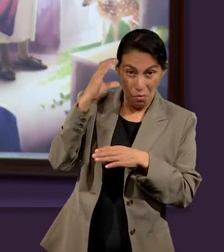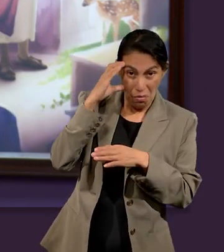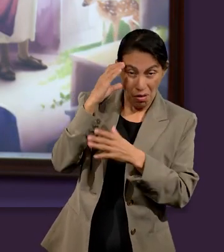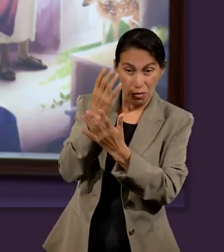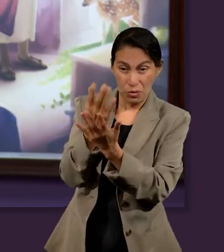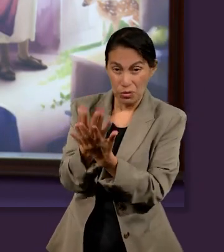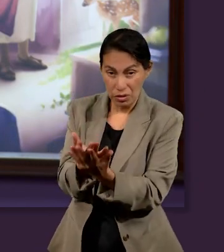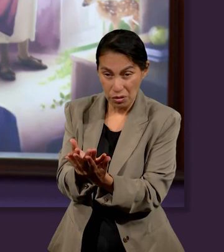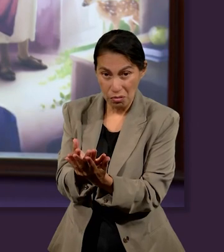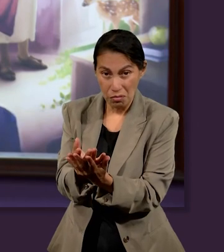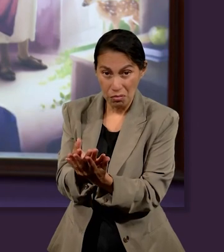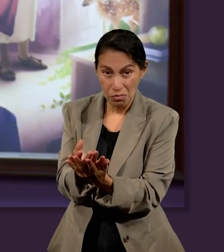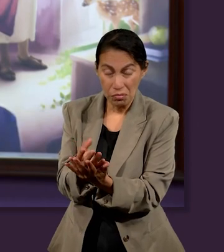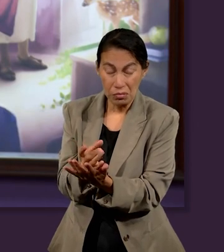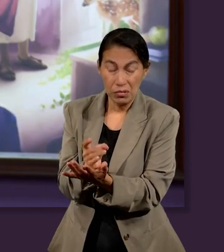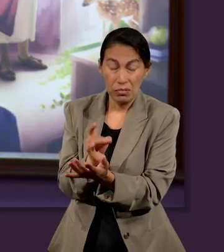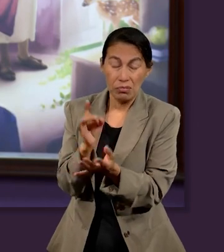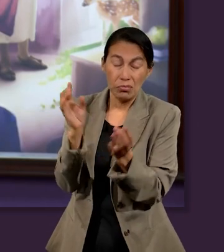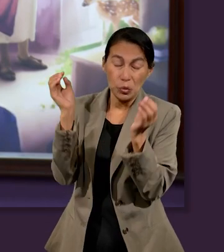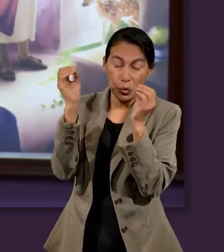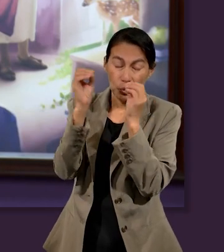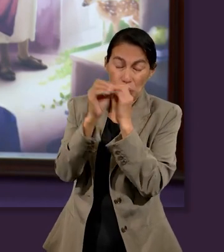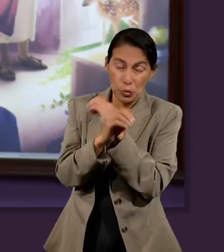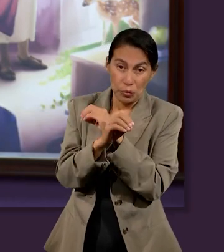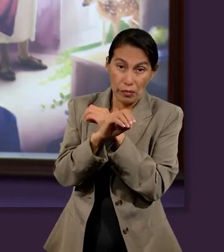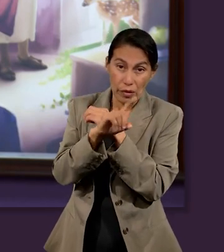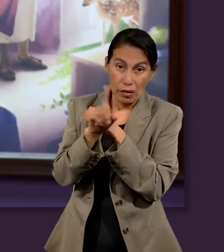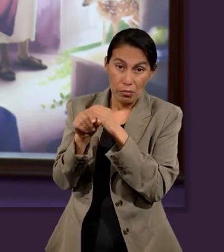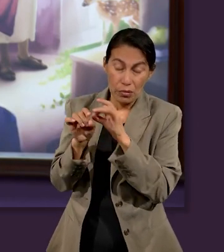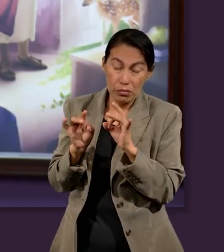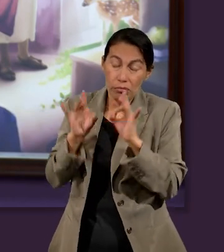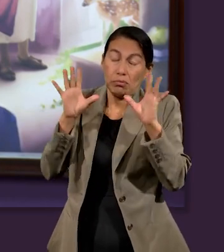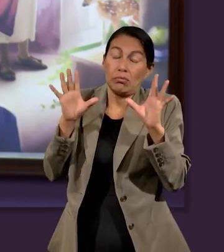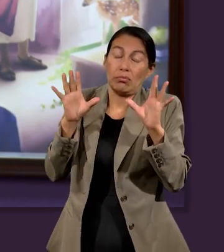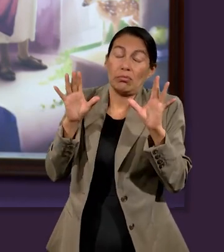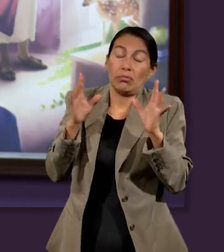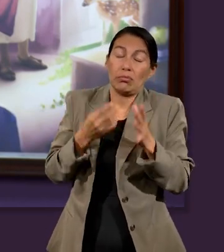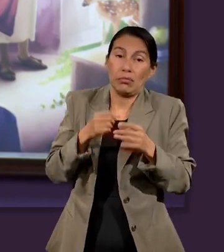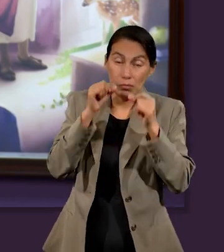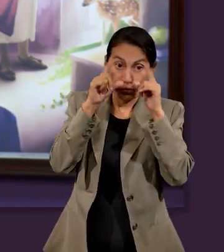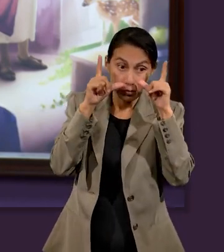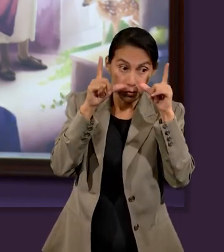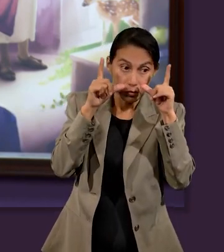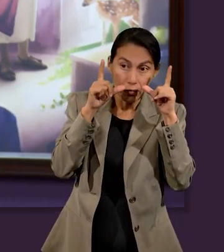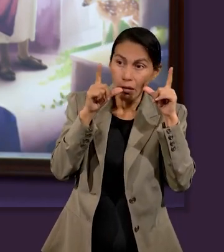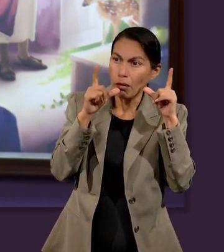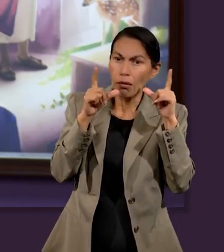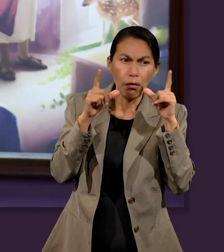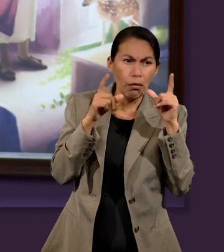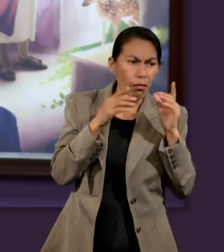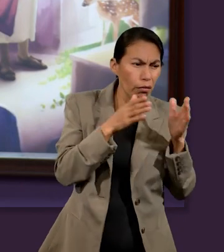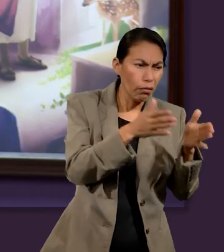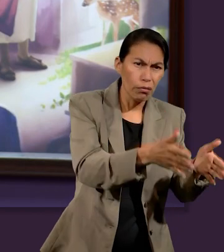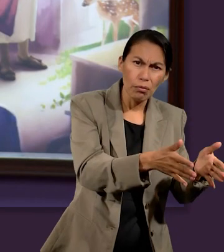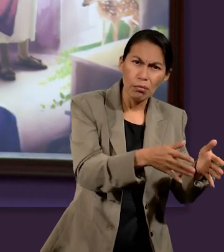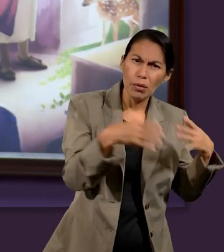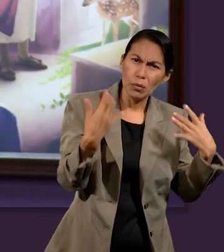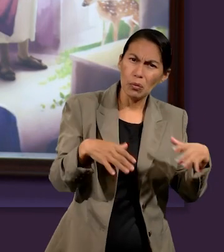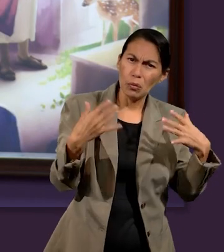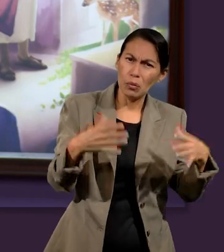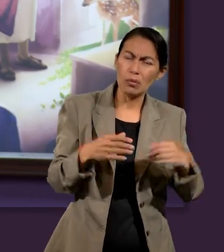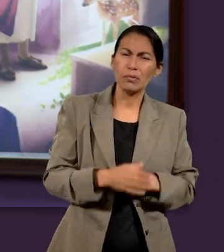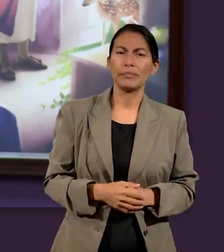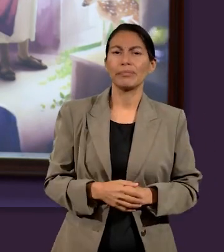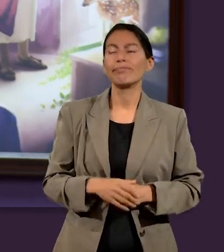no recordaba nada. Solo había visto oscuridad mientras estaba en su cama y que al momento siguiente había despertado en el